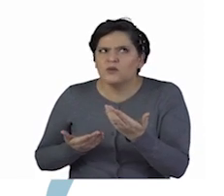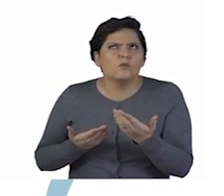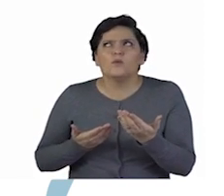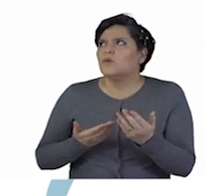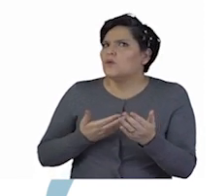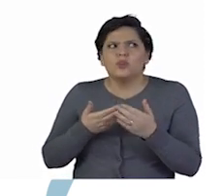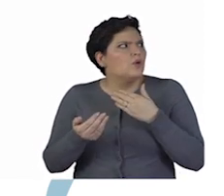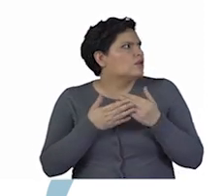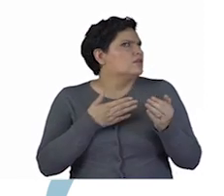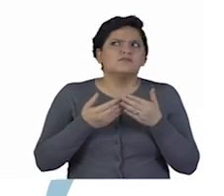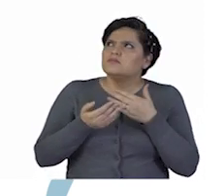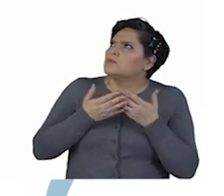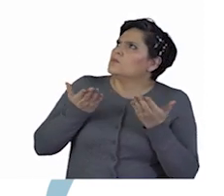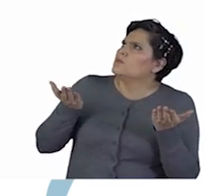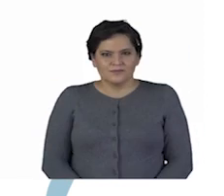¿Dónde estoy?